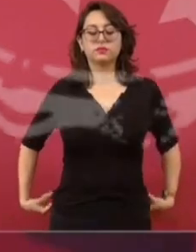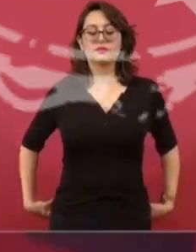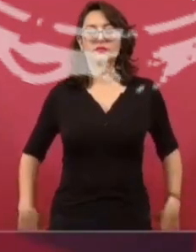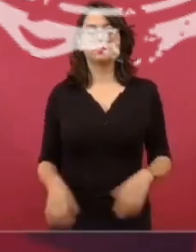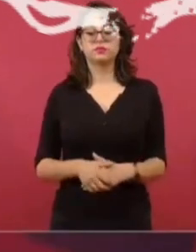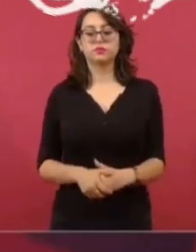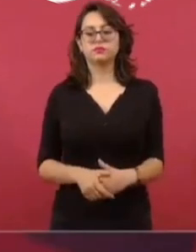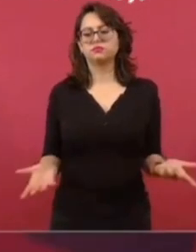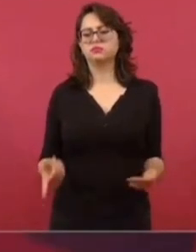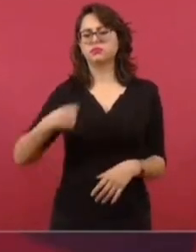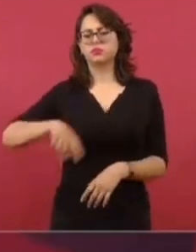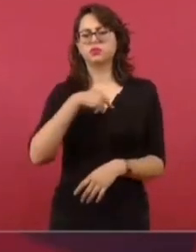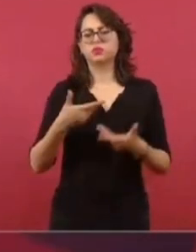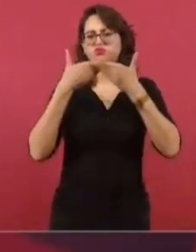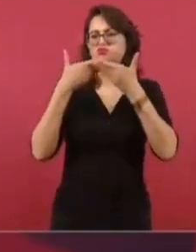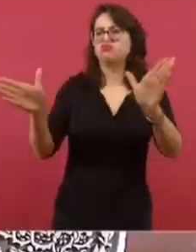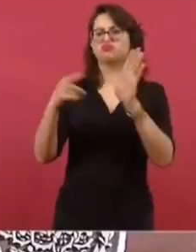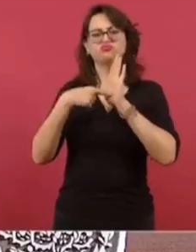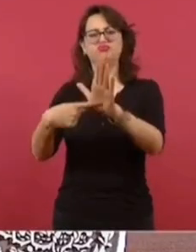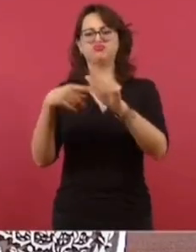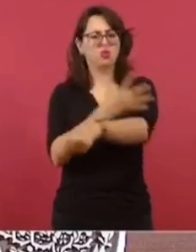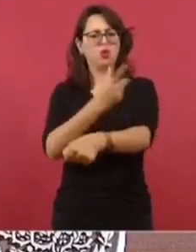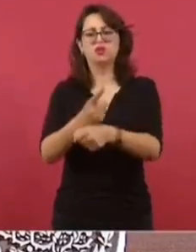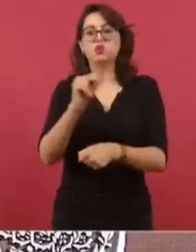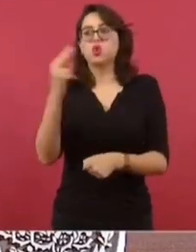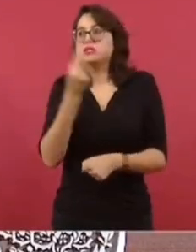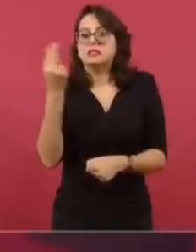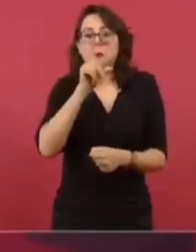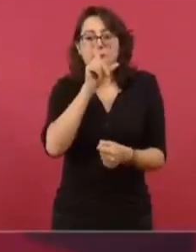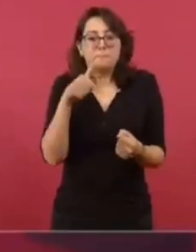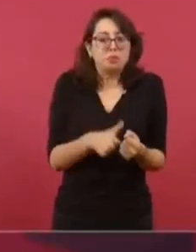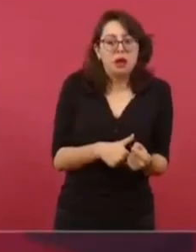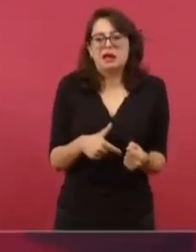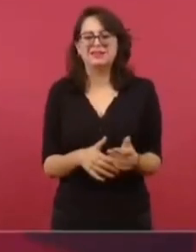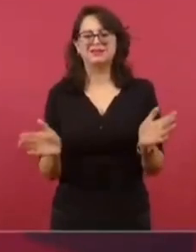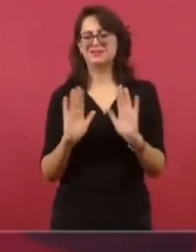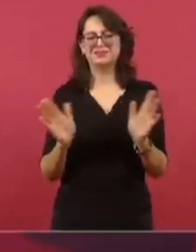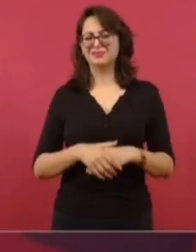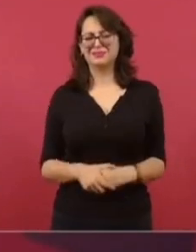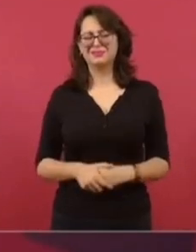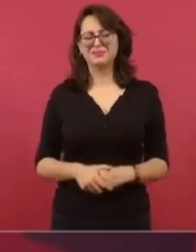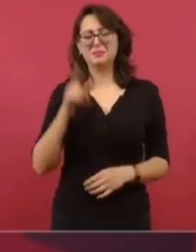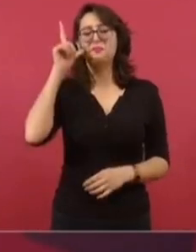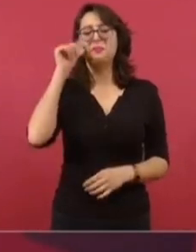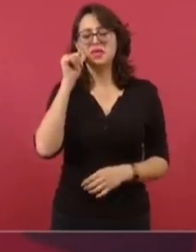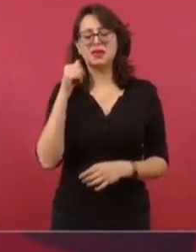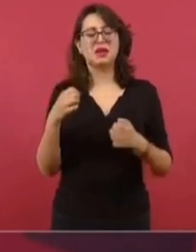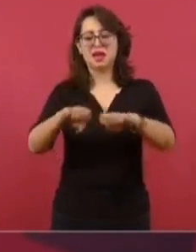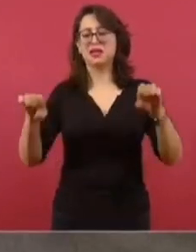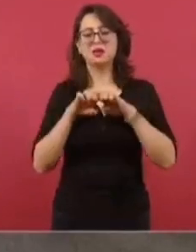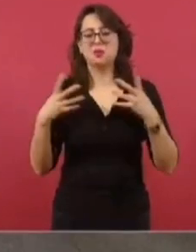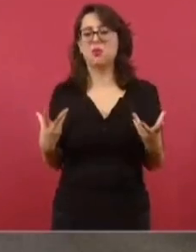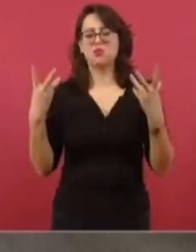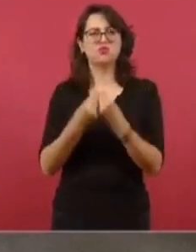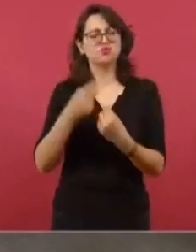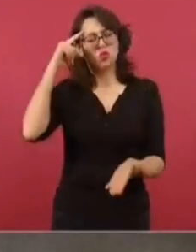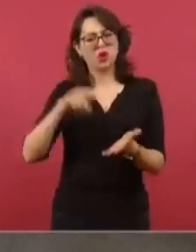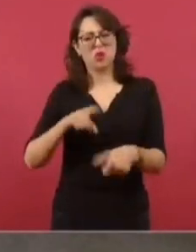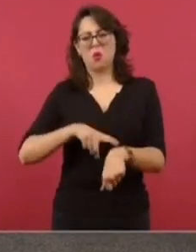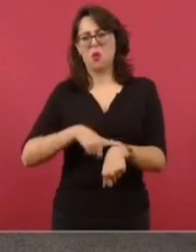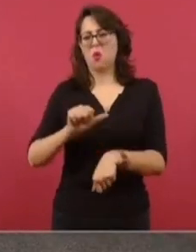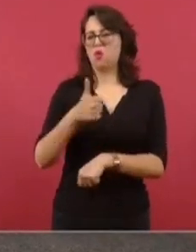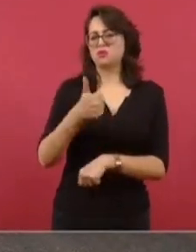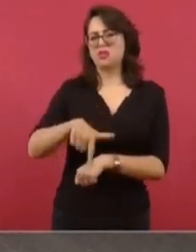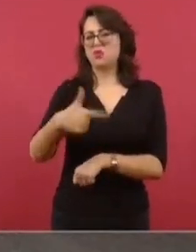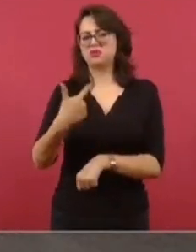No hay nada que ocultar, ni nada de tapadismo, de misterios. Mañana voy a tener una reunión con todo el gabinete. Como a las 11, 12, no sé